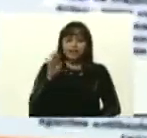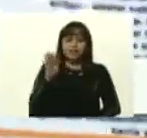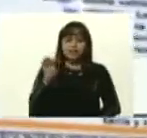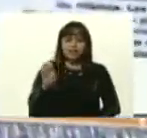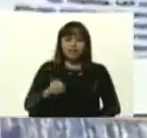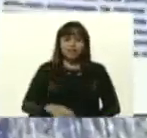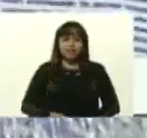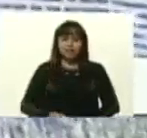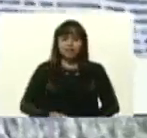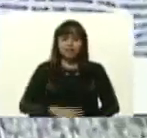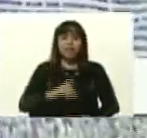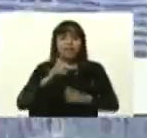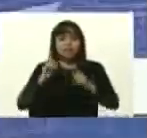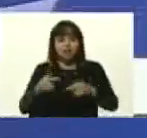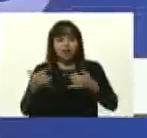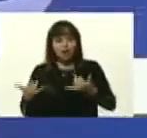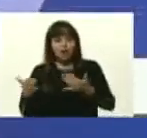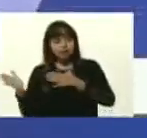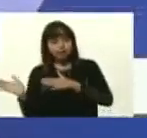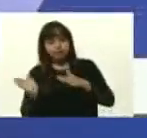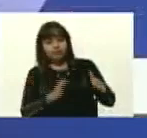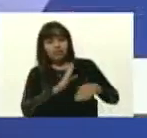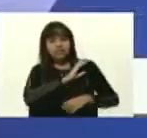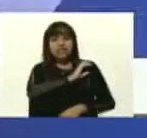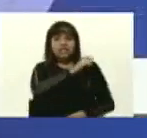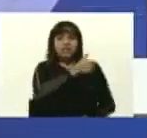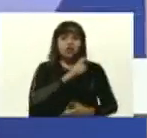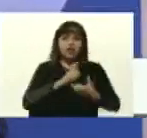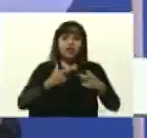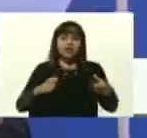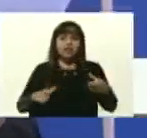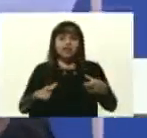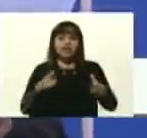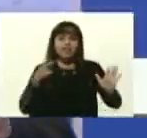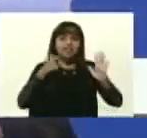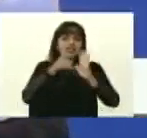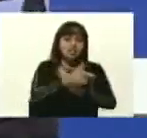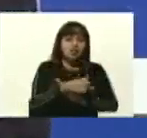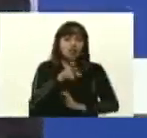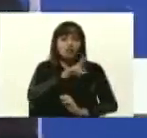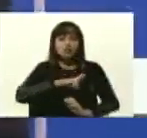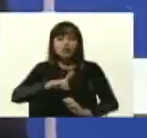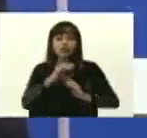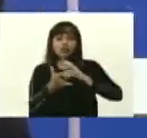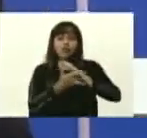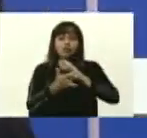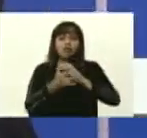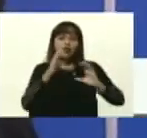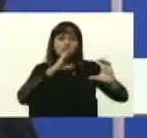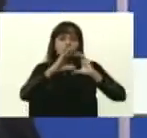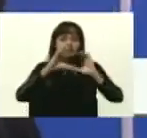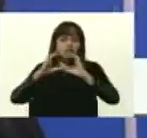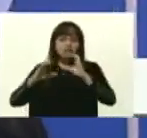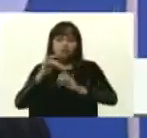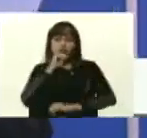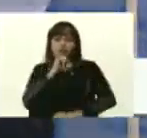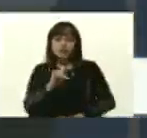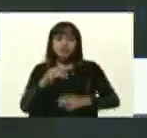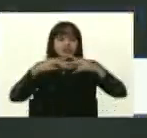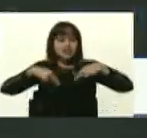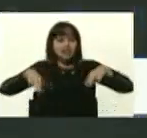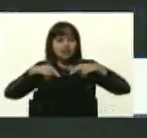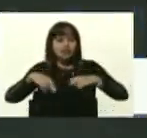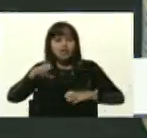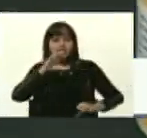también vamos a tener a Héctor Núñez, director general de Acceso y Uso de Tecnología de Información y Comunicación, investigador del Centro Nacional